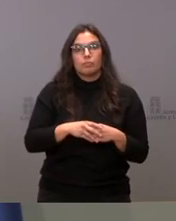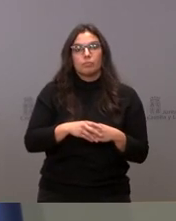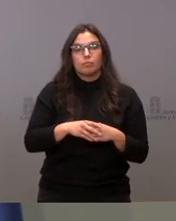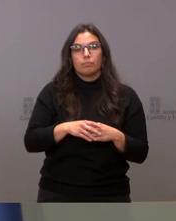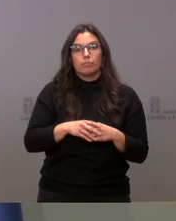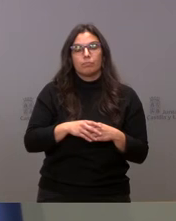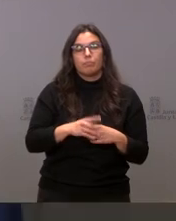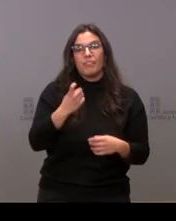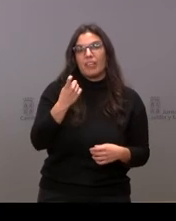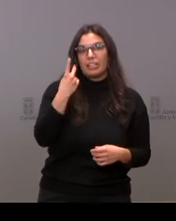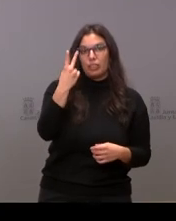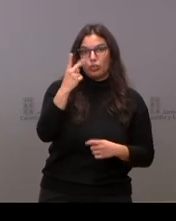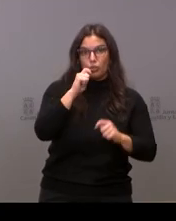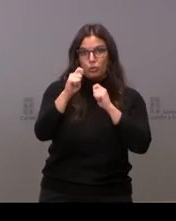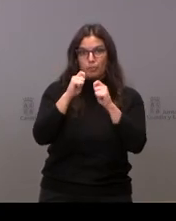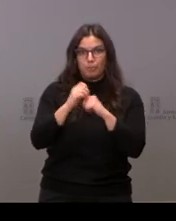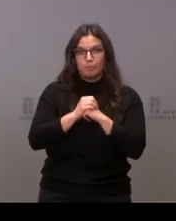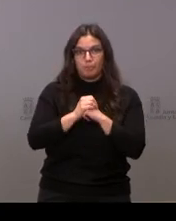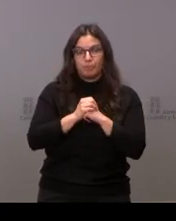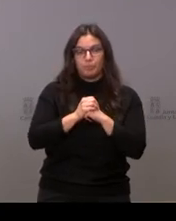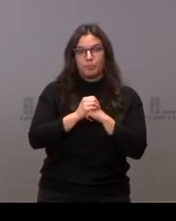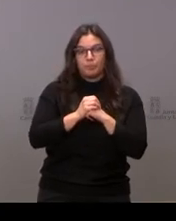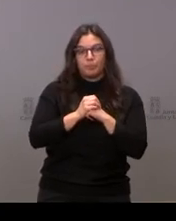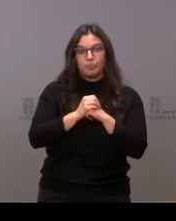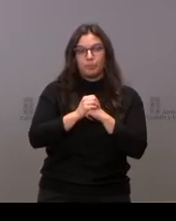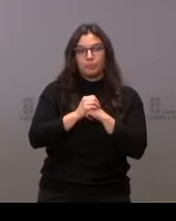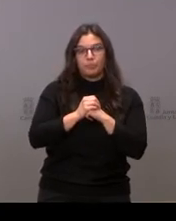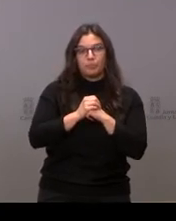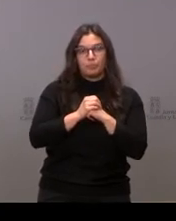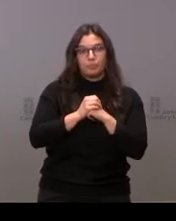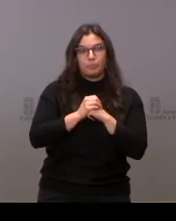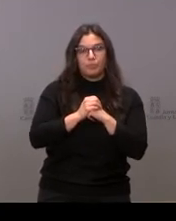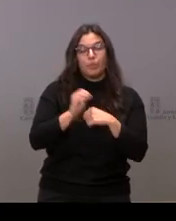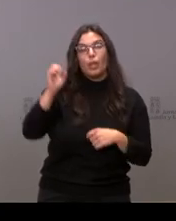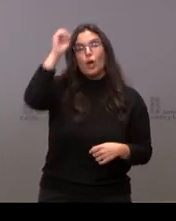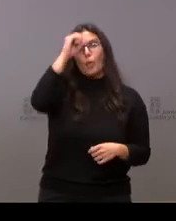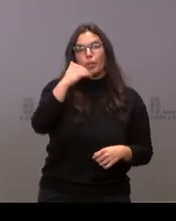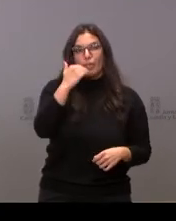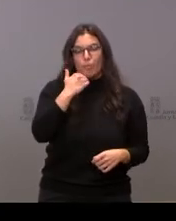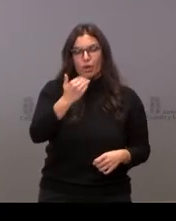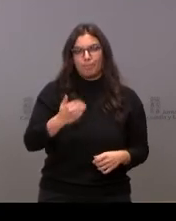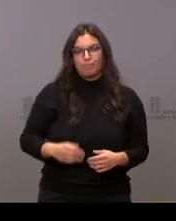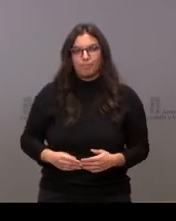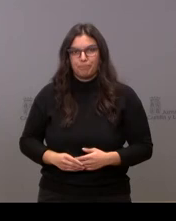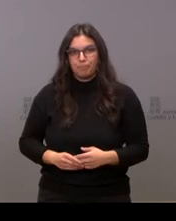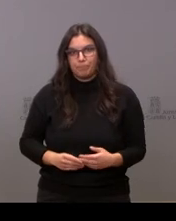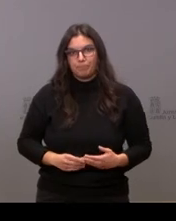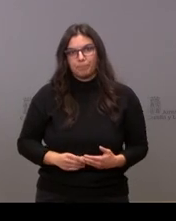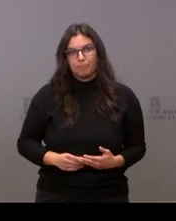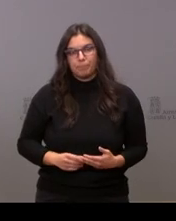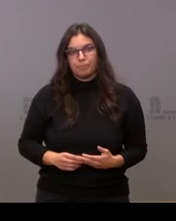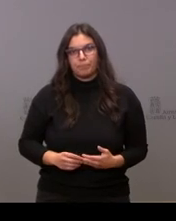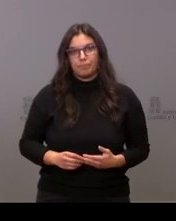Nos quedan dos intervenciones más. La primera de ellas es la de Carlos Gil, de la opinión de Zamora. Carlos, cuando quieras.